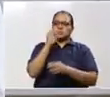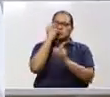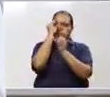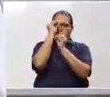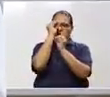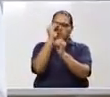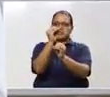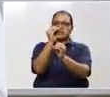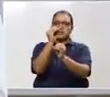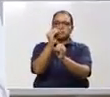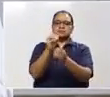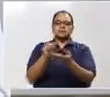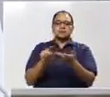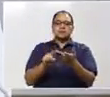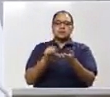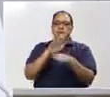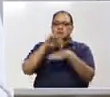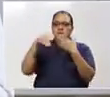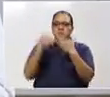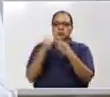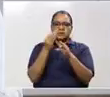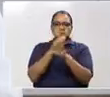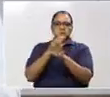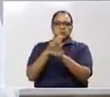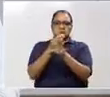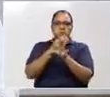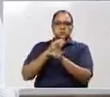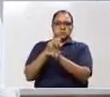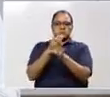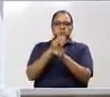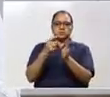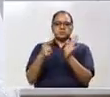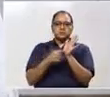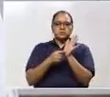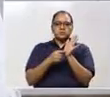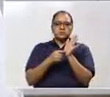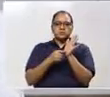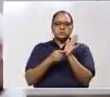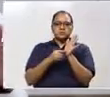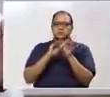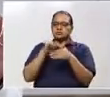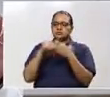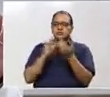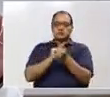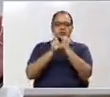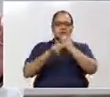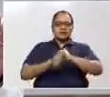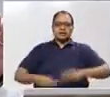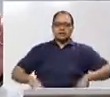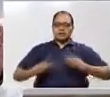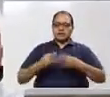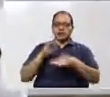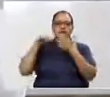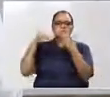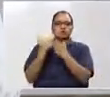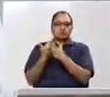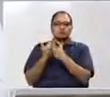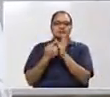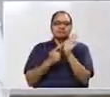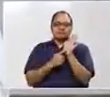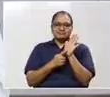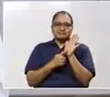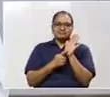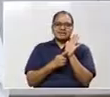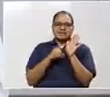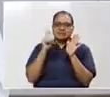todos esos protocolos de bioseguridad. Miren, compatriotas, esto nos vino a cambiar la vida a todos. Tenemos que